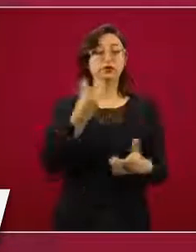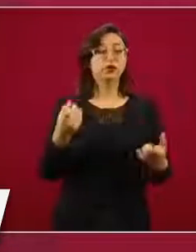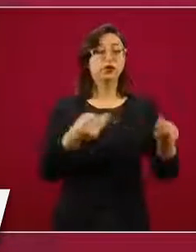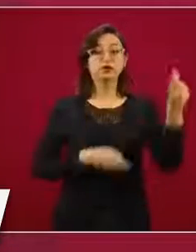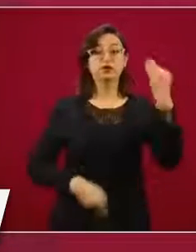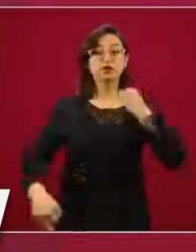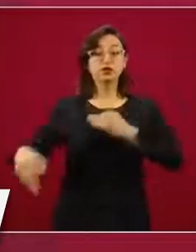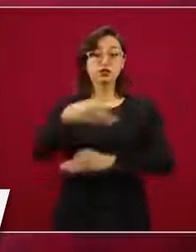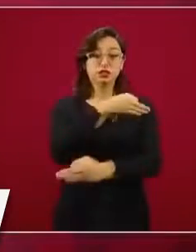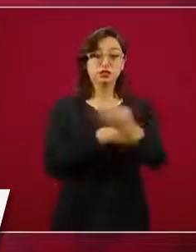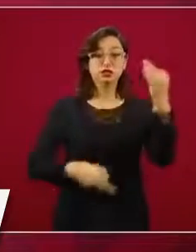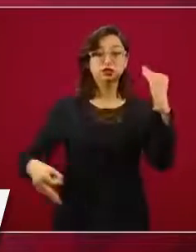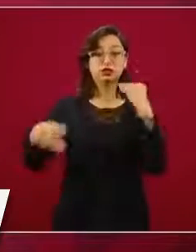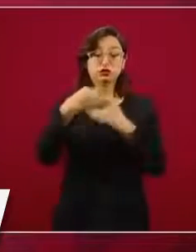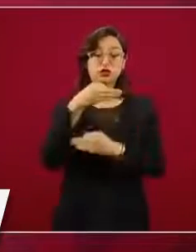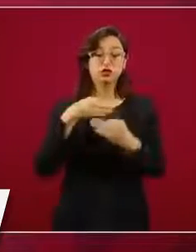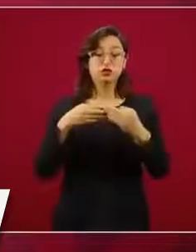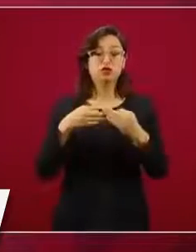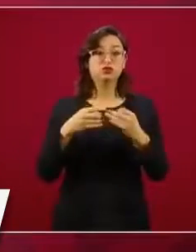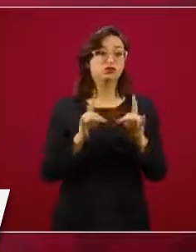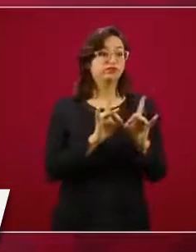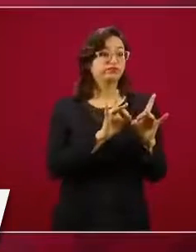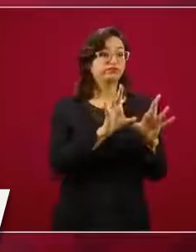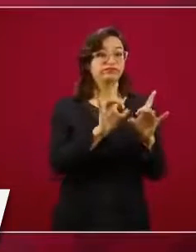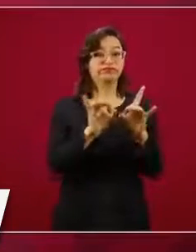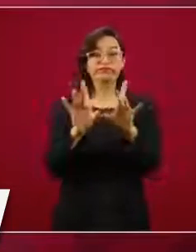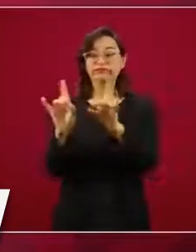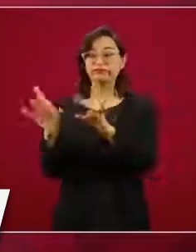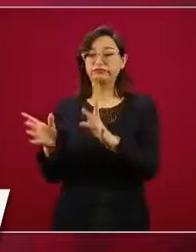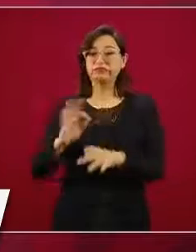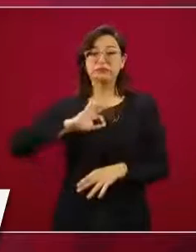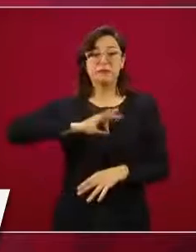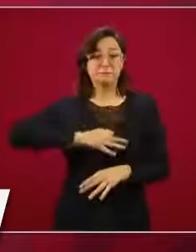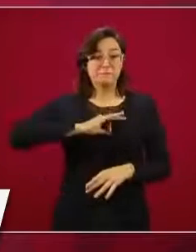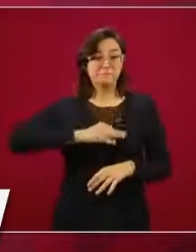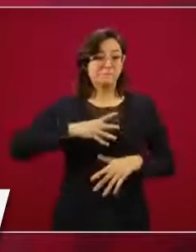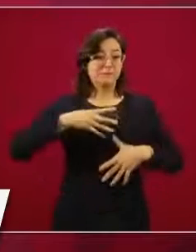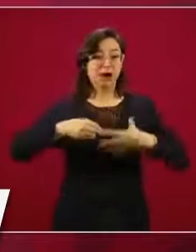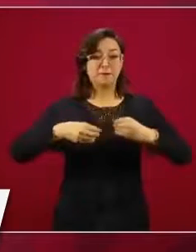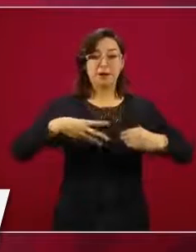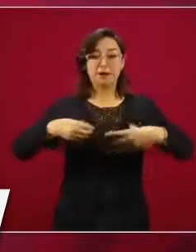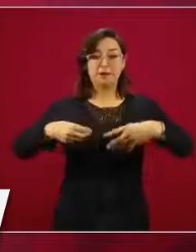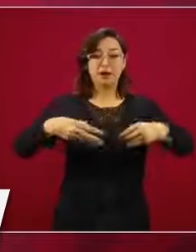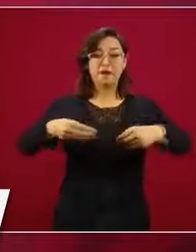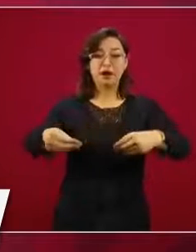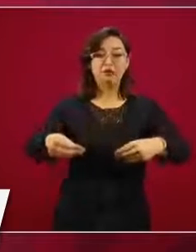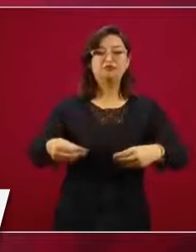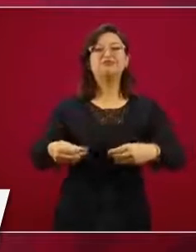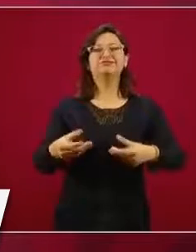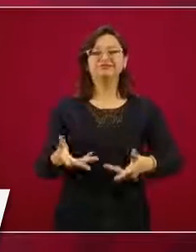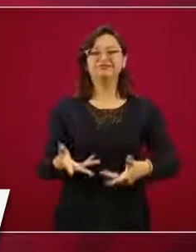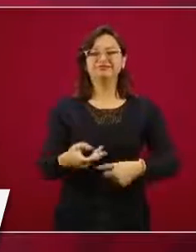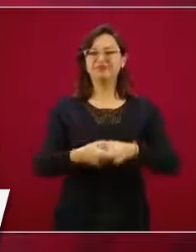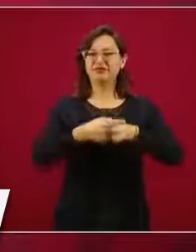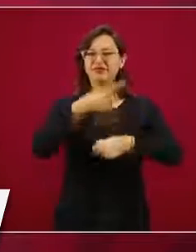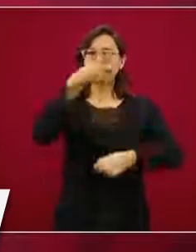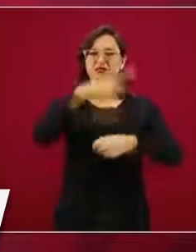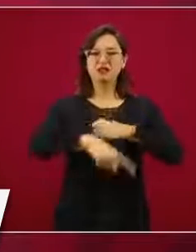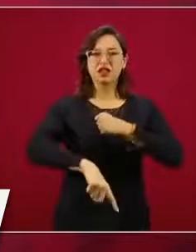todos por esta pandemia que nos afecta